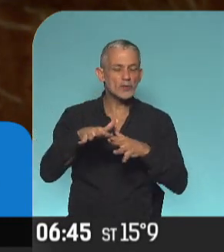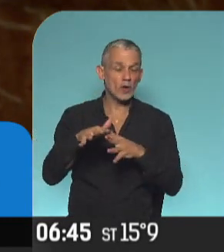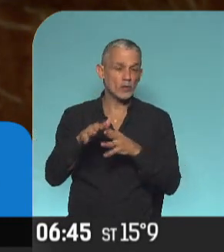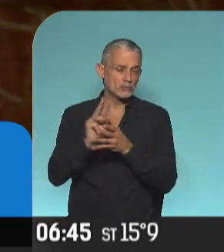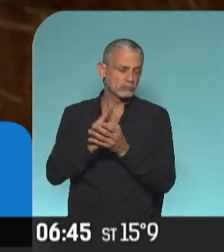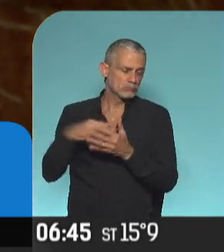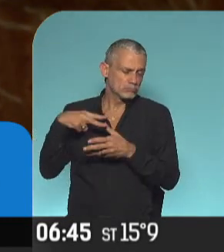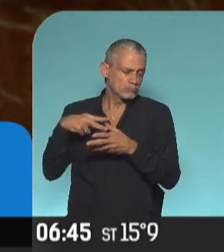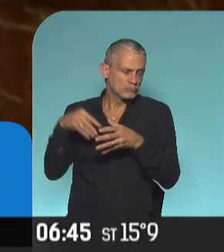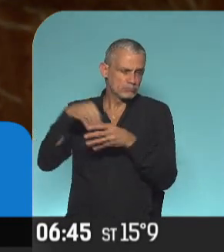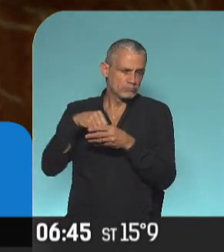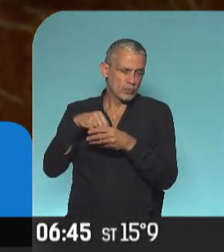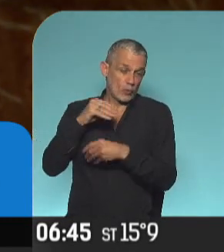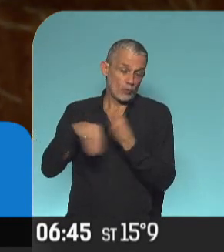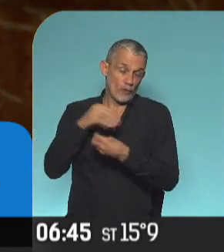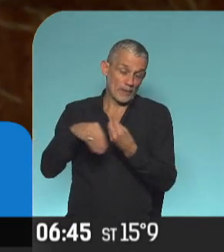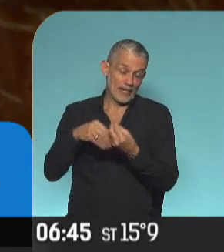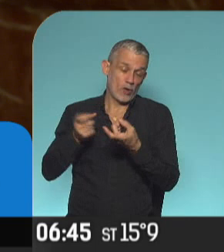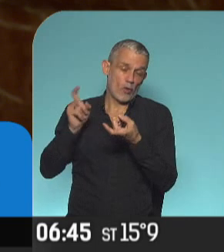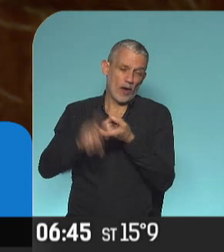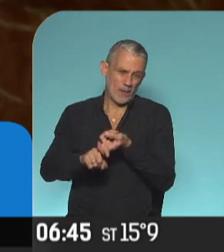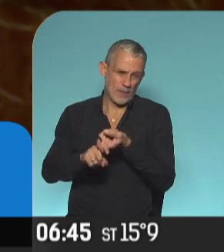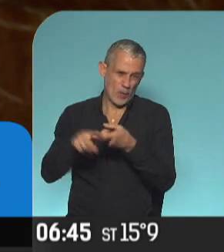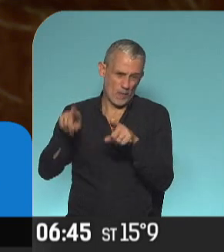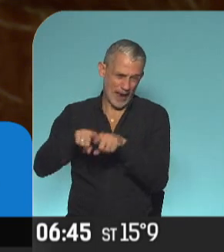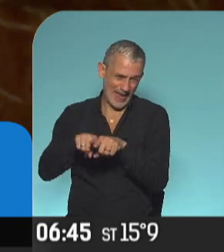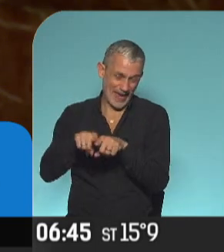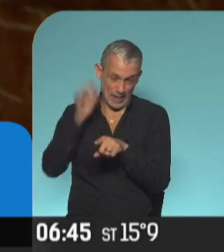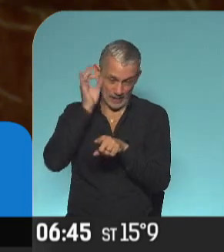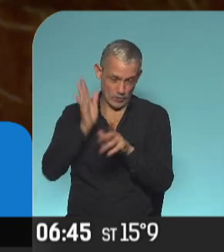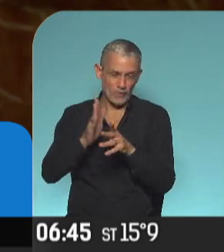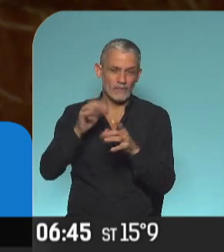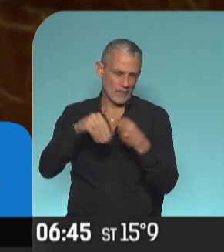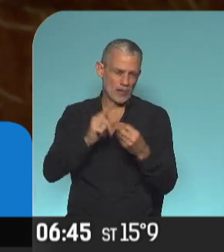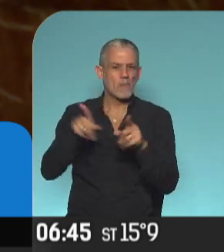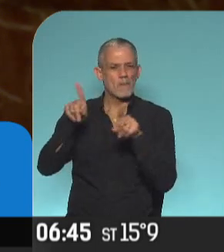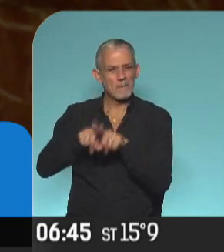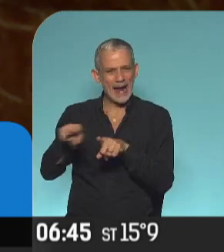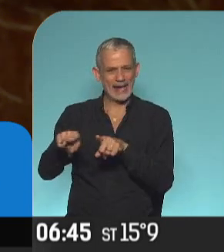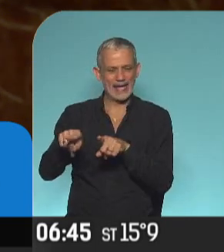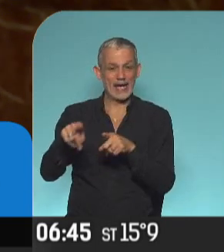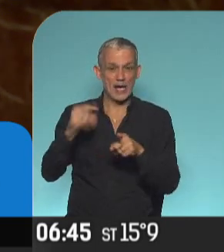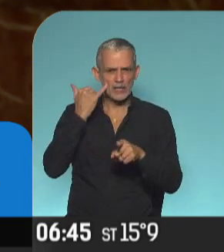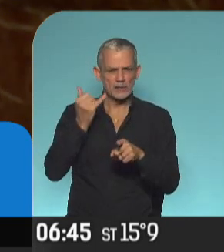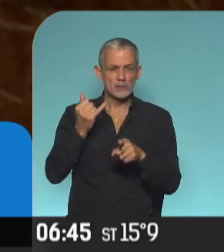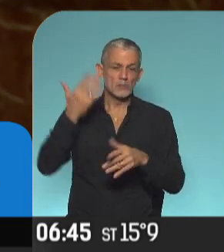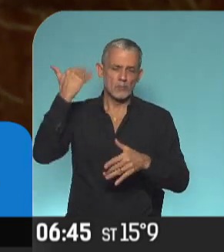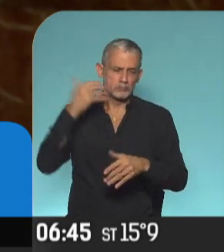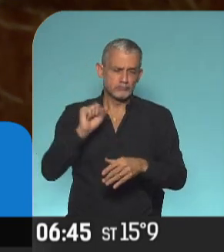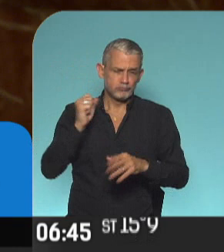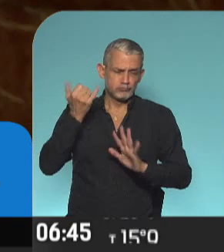con su familia, con su pareja, perdón. Han pasado otras veces,